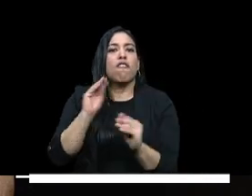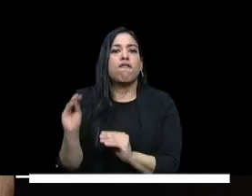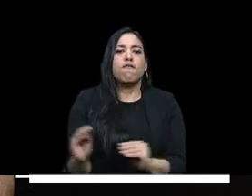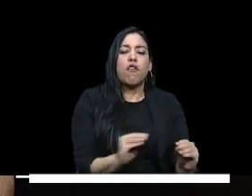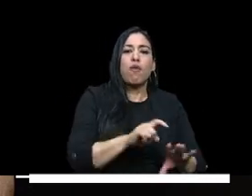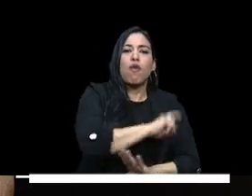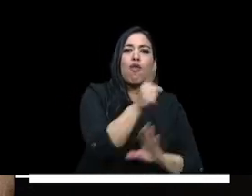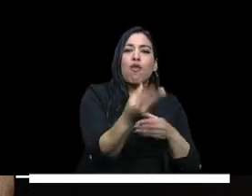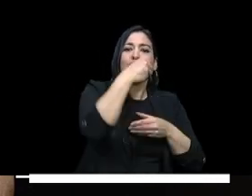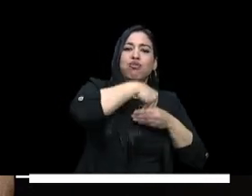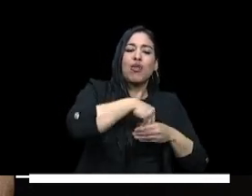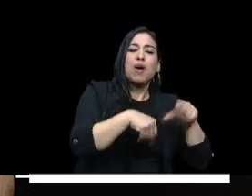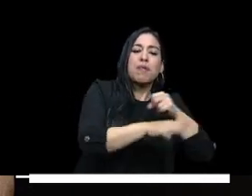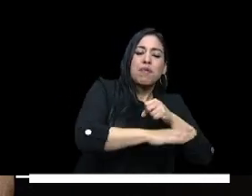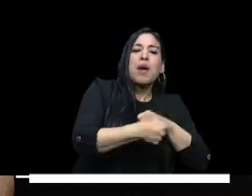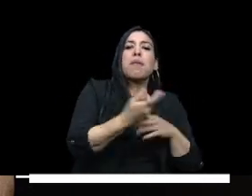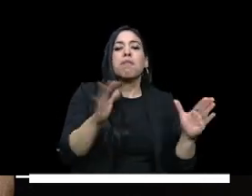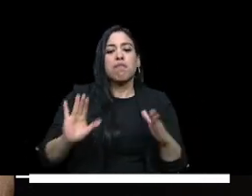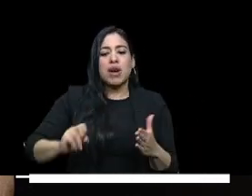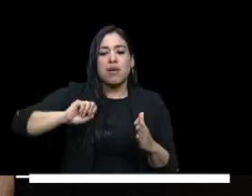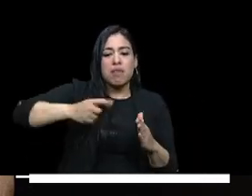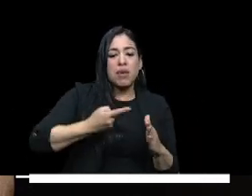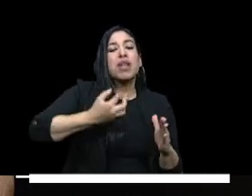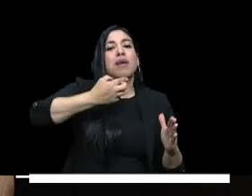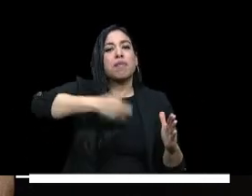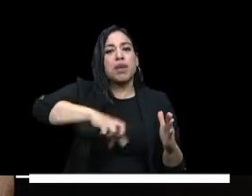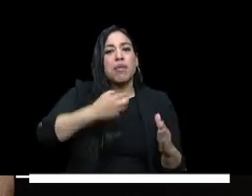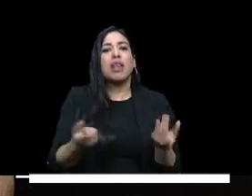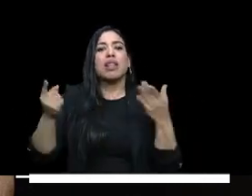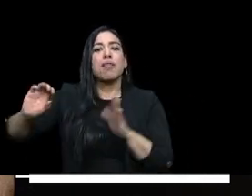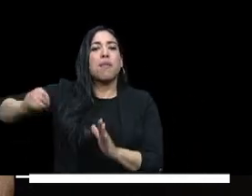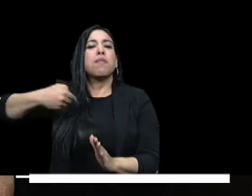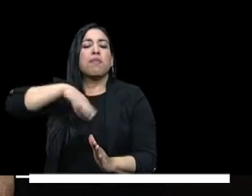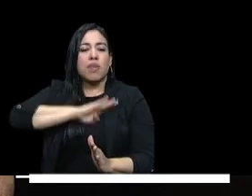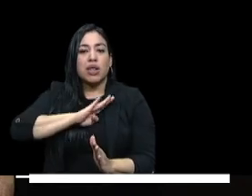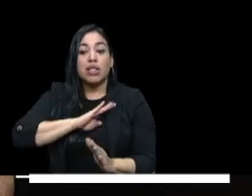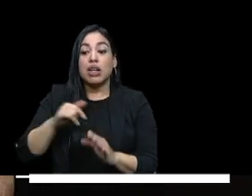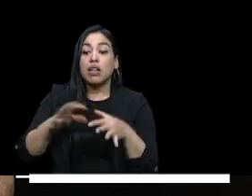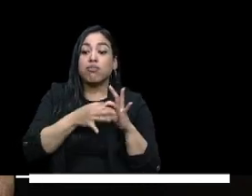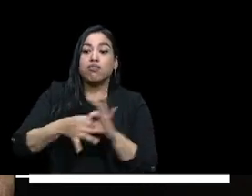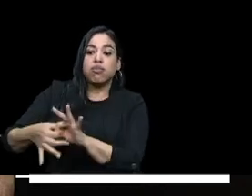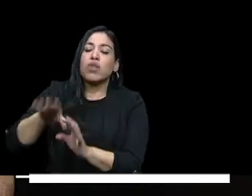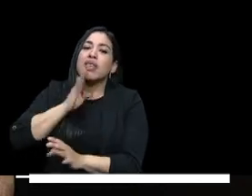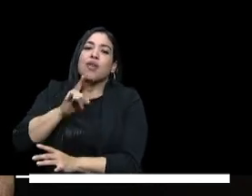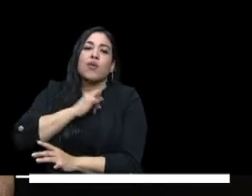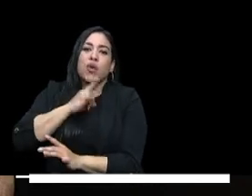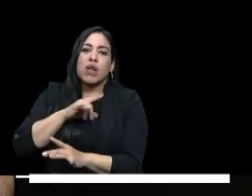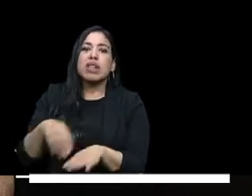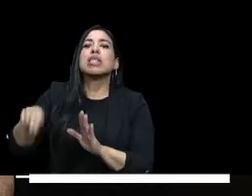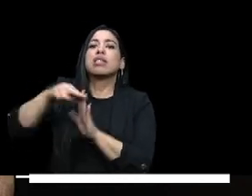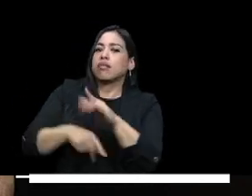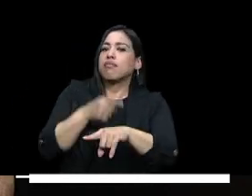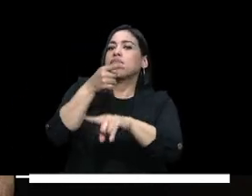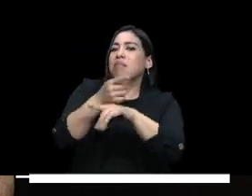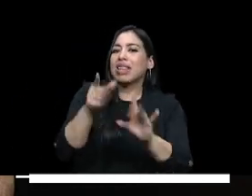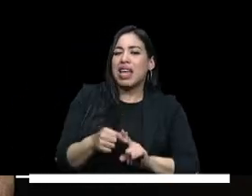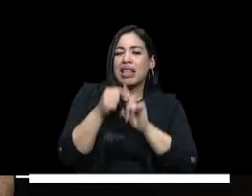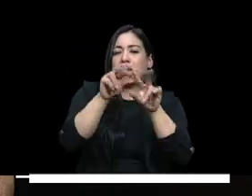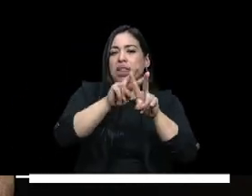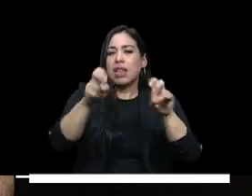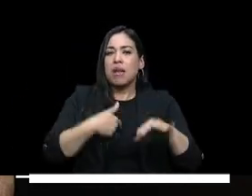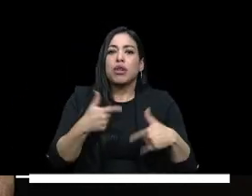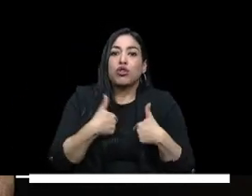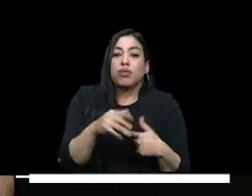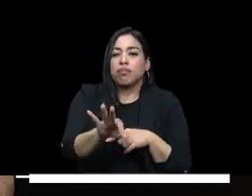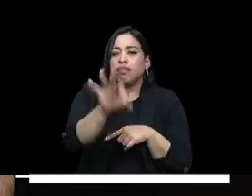formación integral en la educación básica en la articulación con la media y la superior y establece algunas disposiciones especiales que